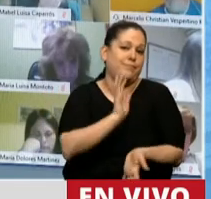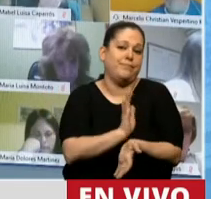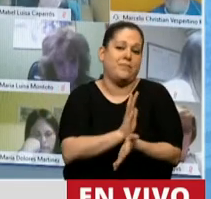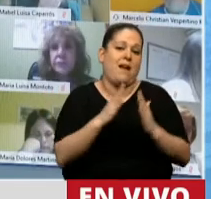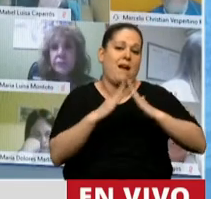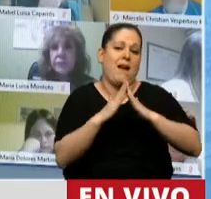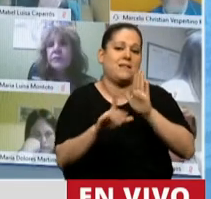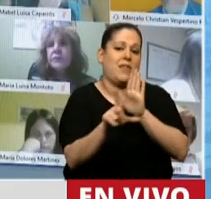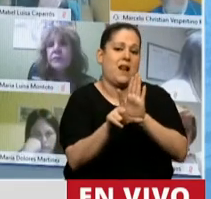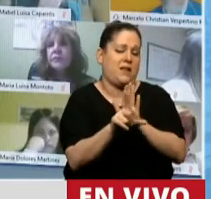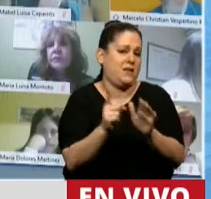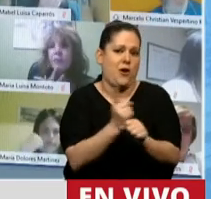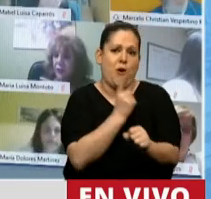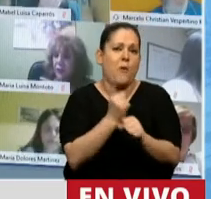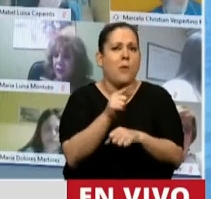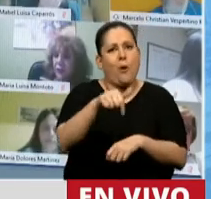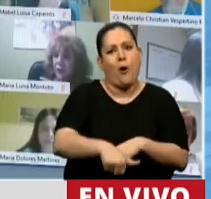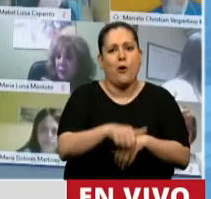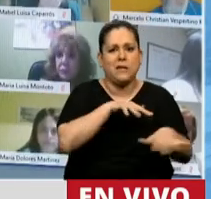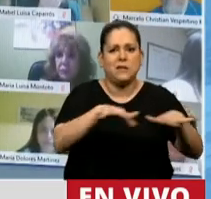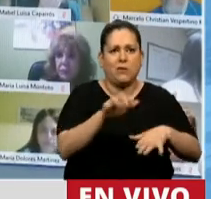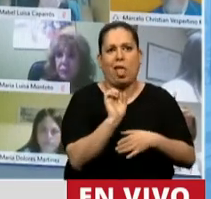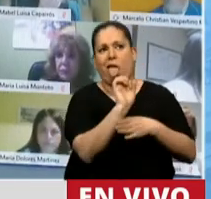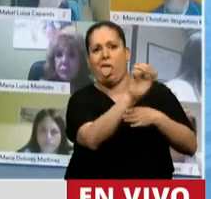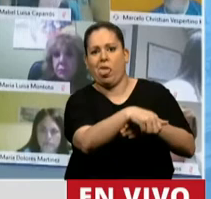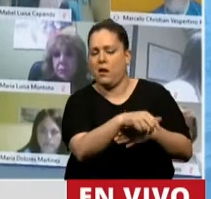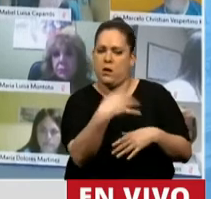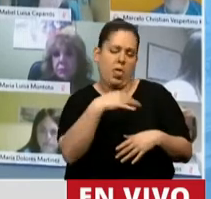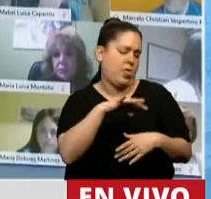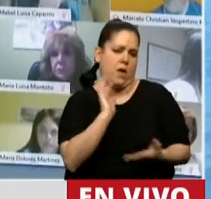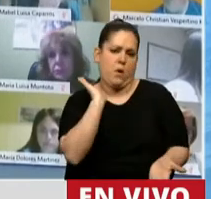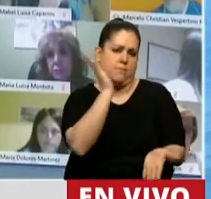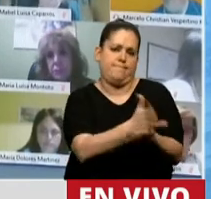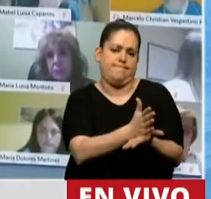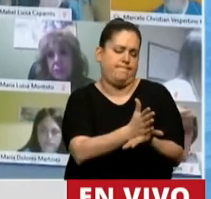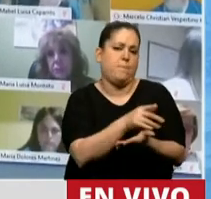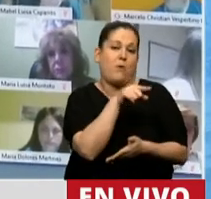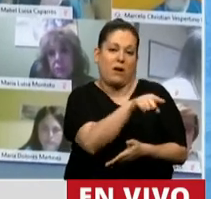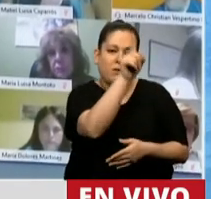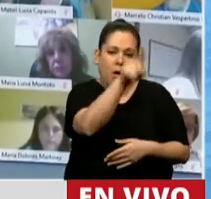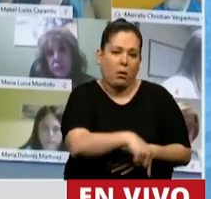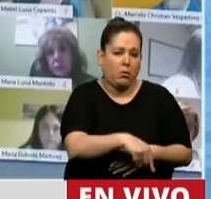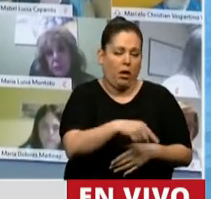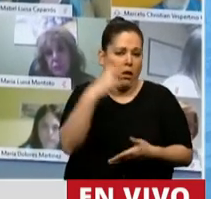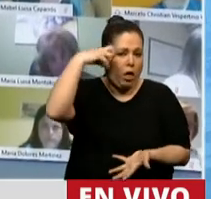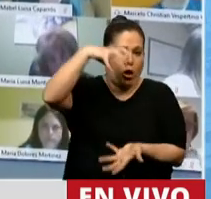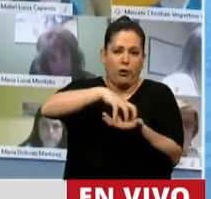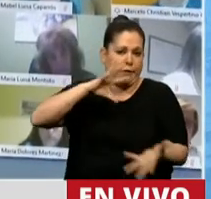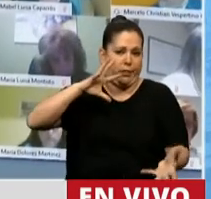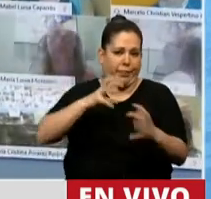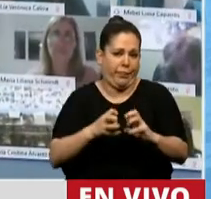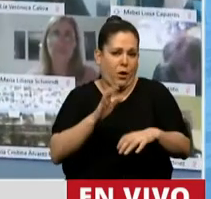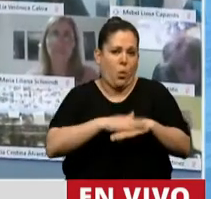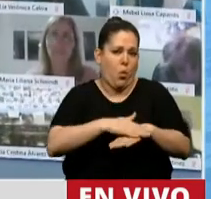no podemos dejar pasarlo de hoy, sino que hay que condenar los hechos y actitudes que desprestigian nada más y nada menos que a esta casa.